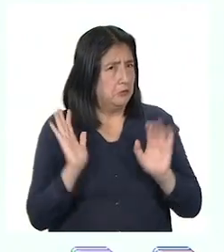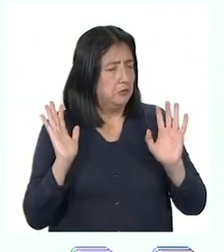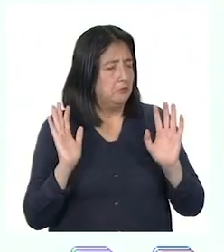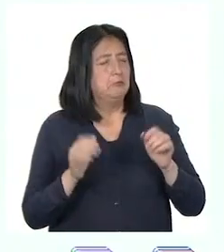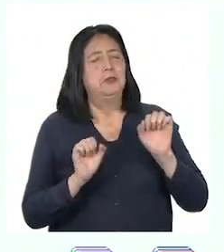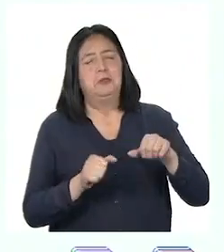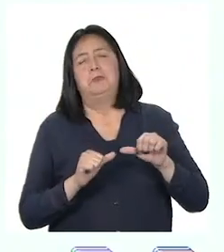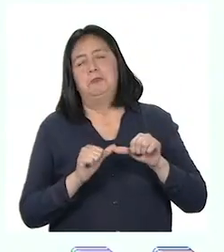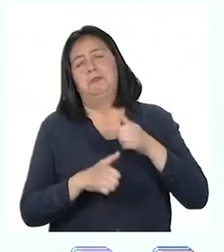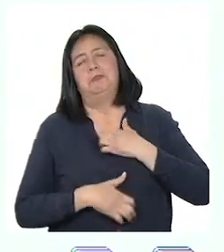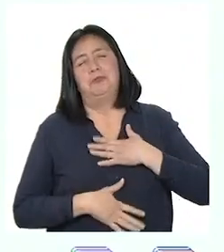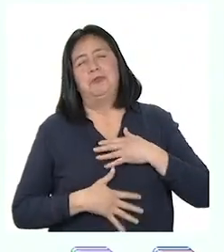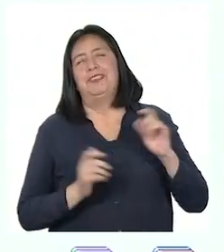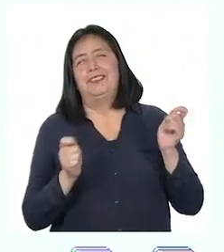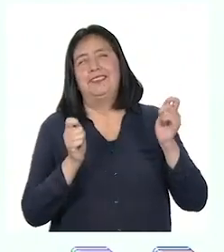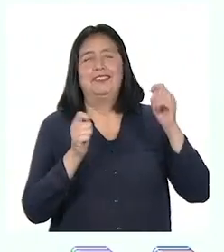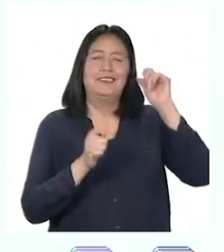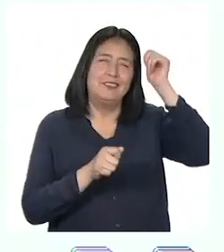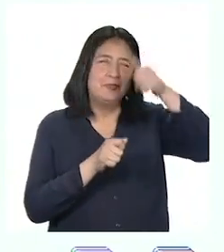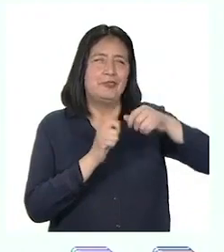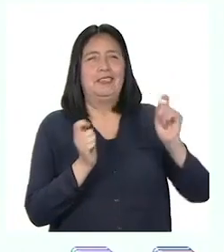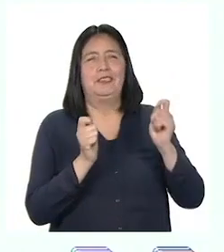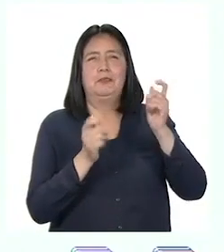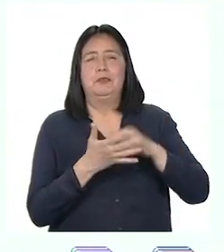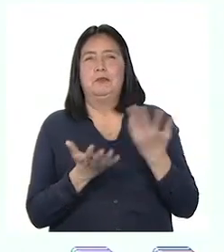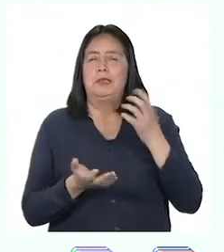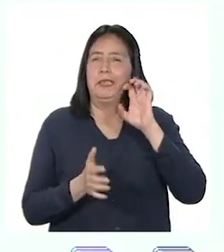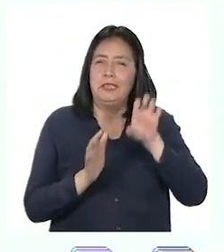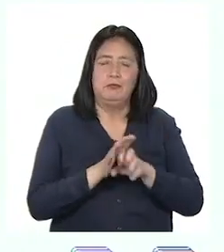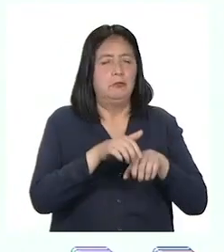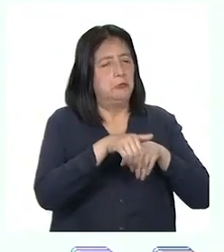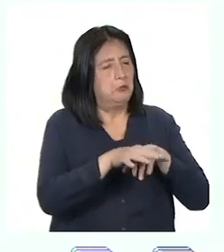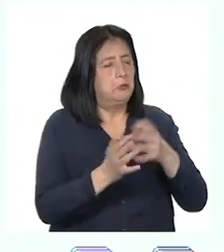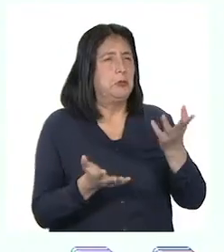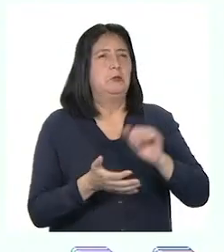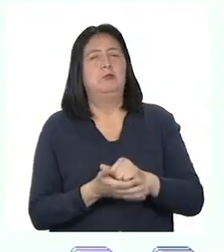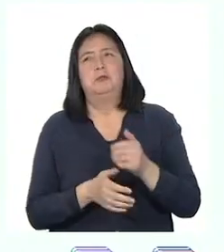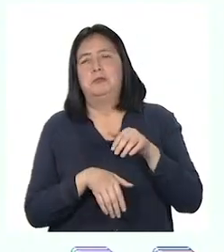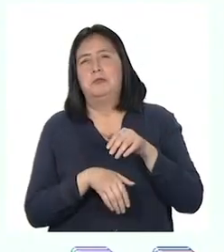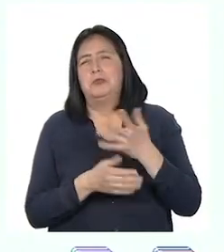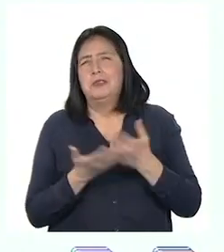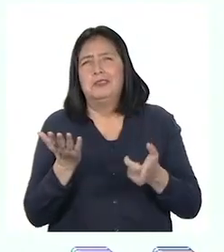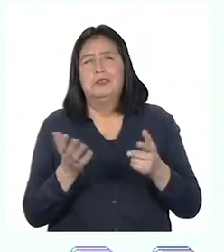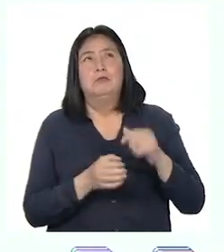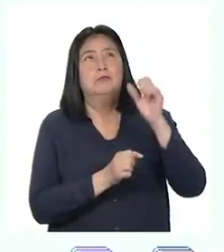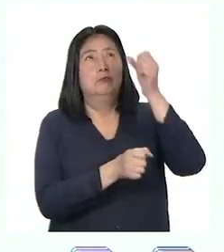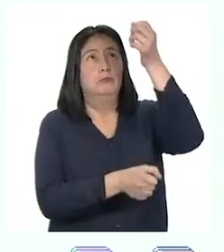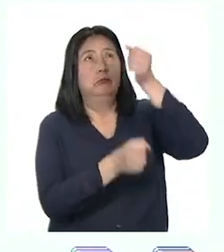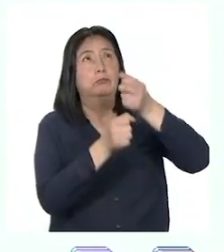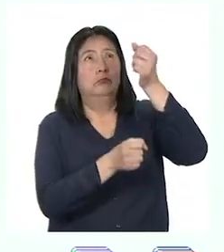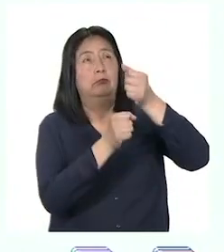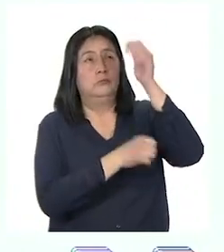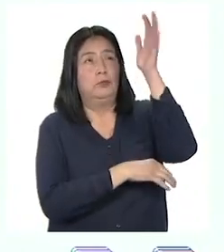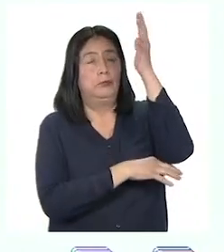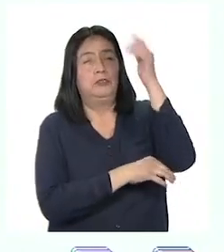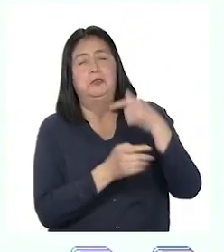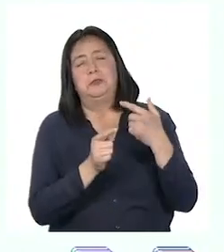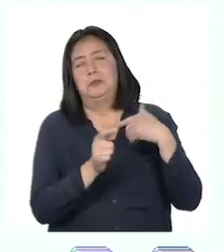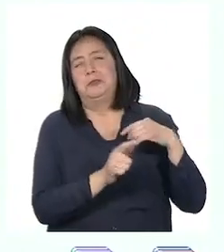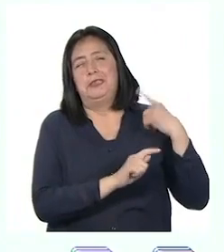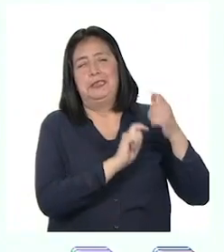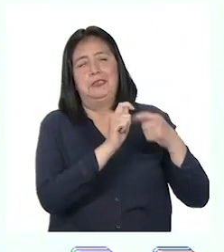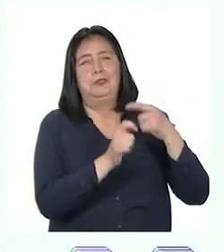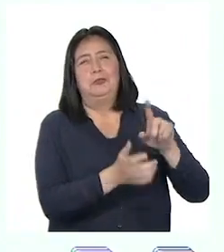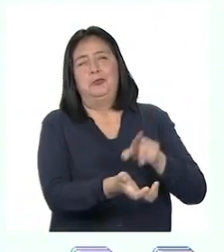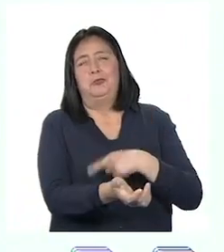de disfrutar o recordar las celebraciones habituales, como los pasacalles, los desfiles, el izado de la bandera, entre otras tradiciones y